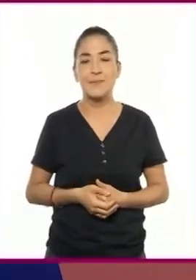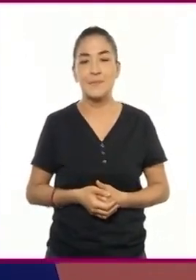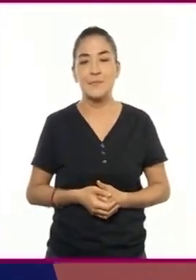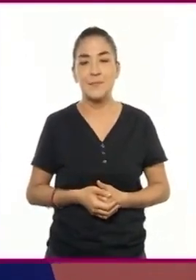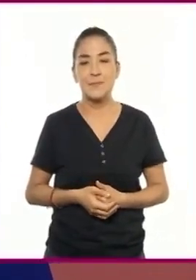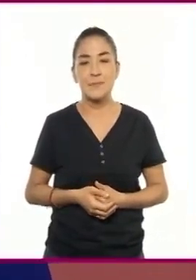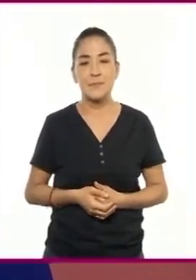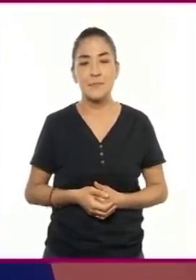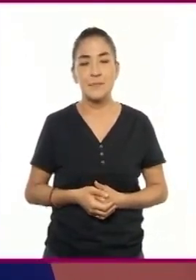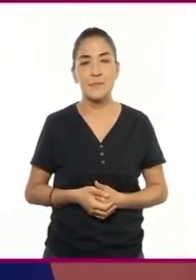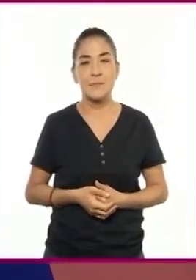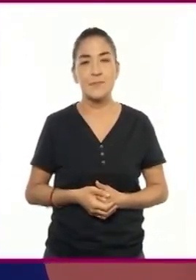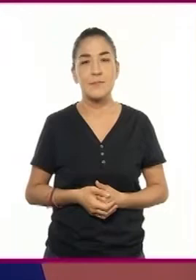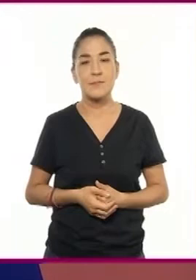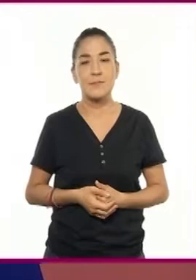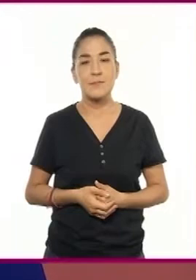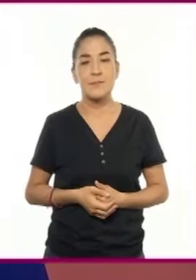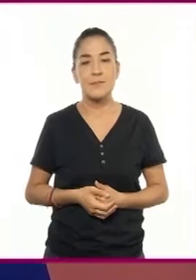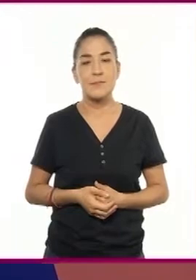¿Dónde estoy?